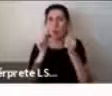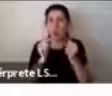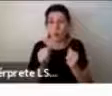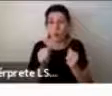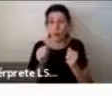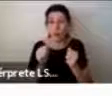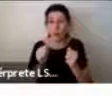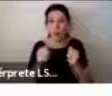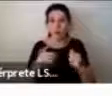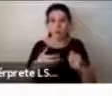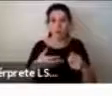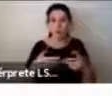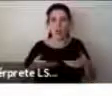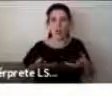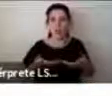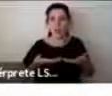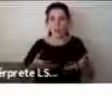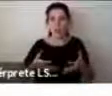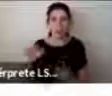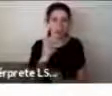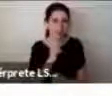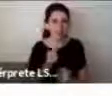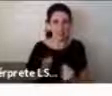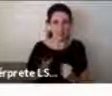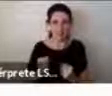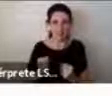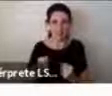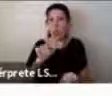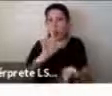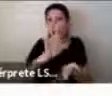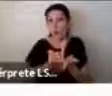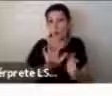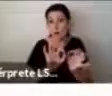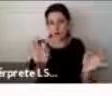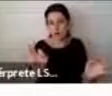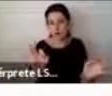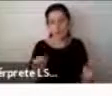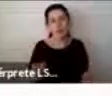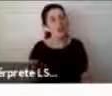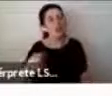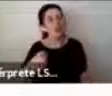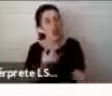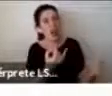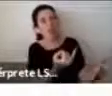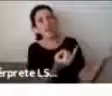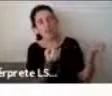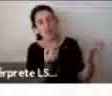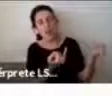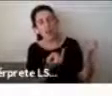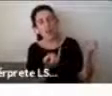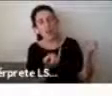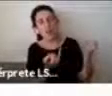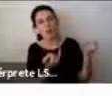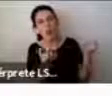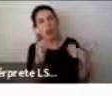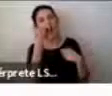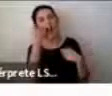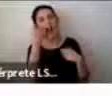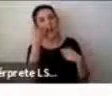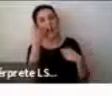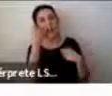ansiosas dentro de ciertos espacios entonces mientras yo me informe acerca de qué es lo que implica tener